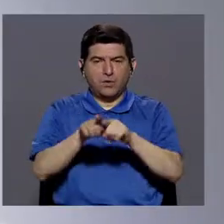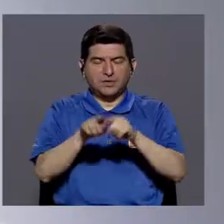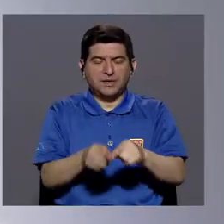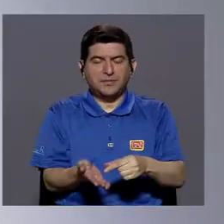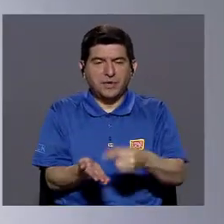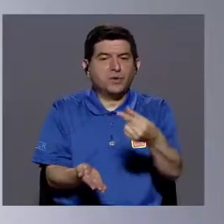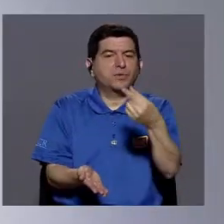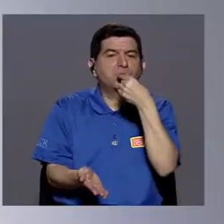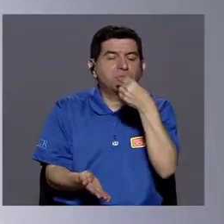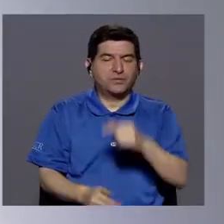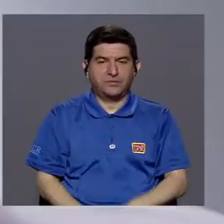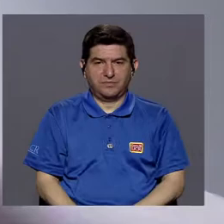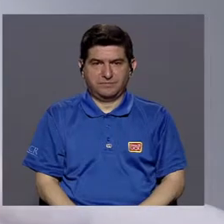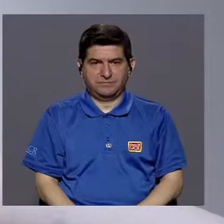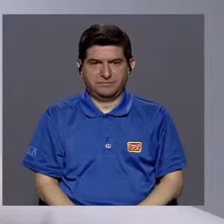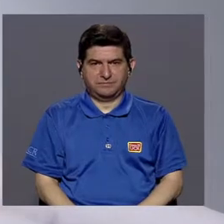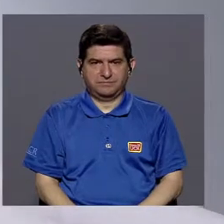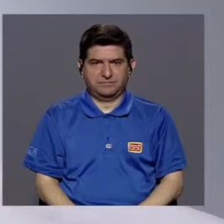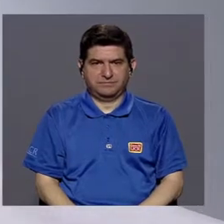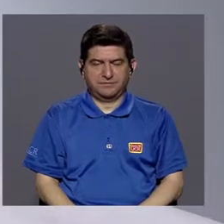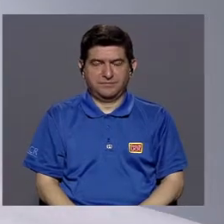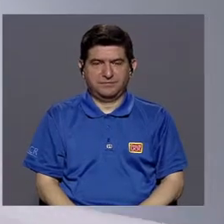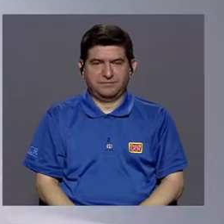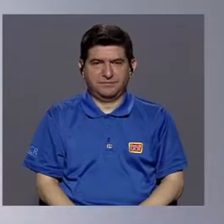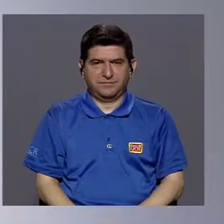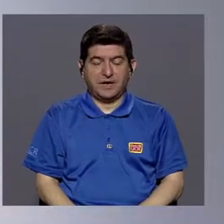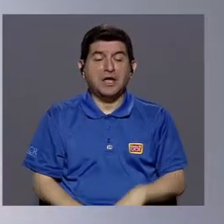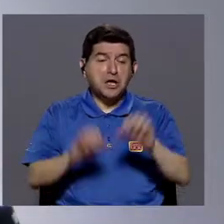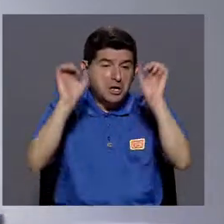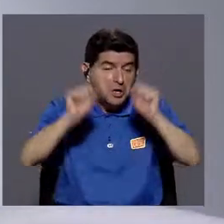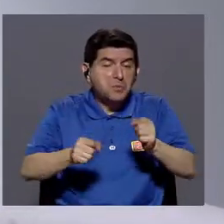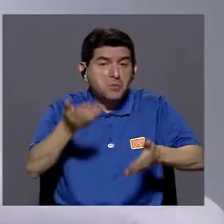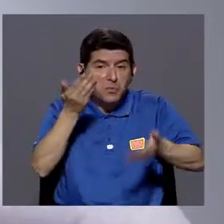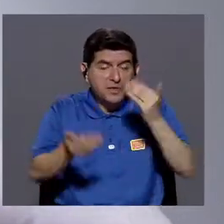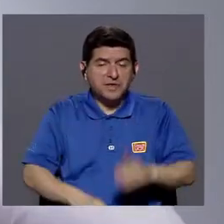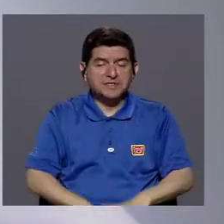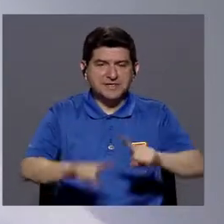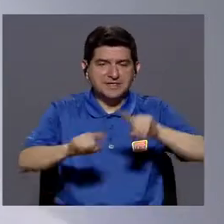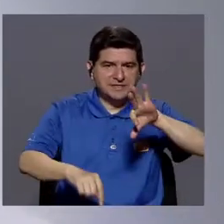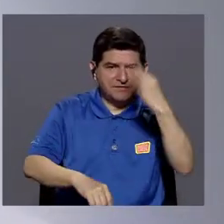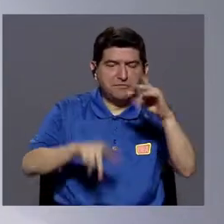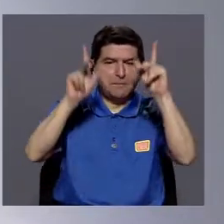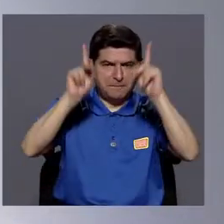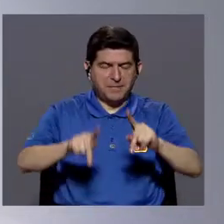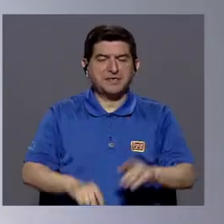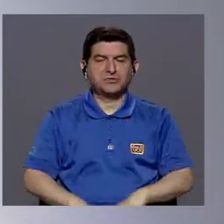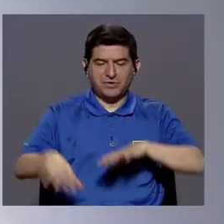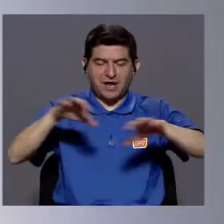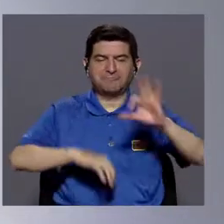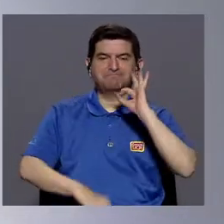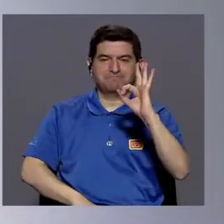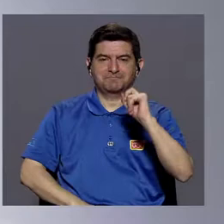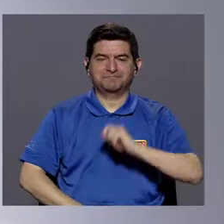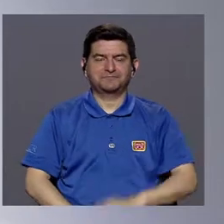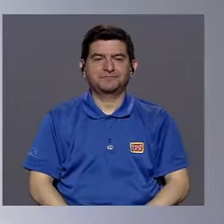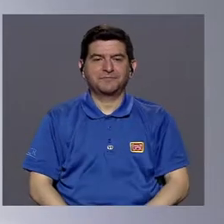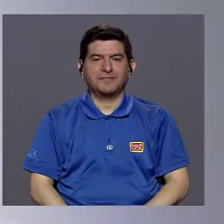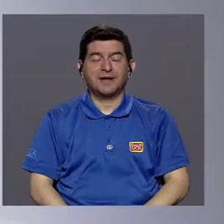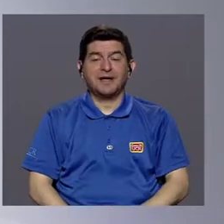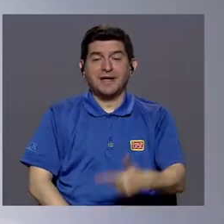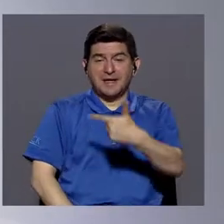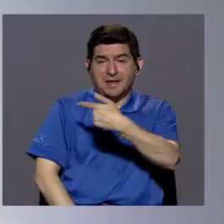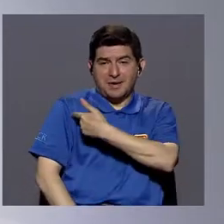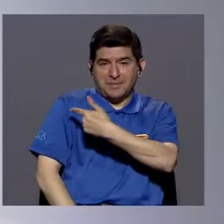inyectadas, no todo es inyectado, ¿verdad? Hay vacunas orales y así, y es capaz que presentado de otra manera la persona puede reaccionar bien.